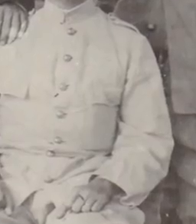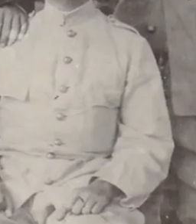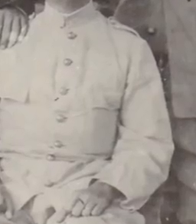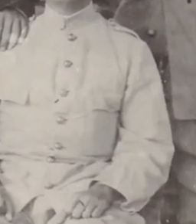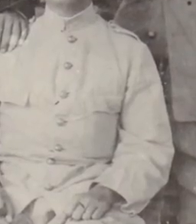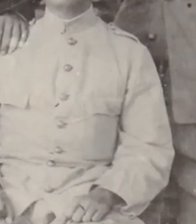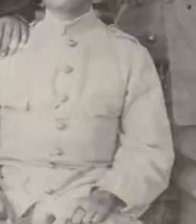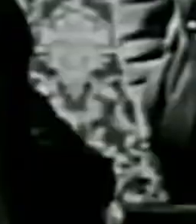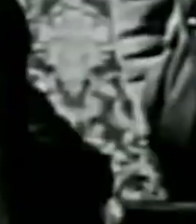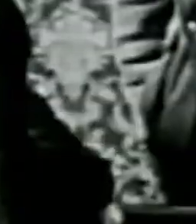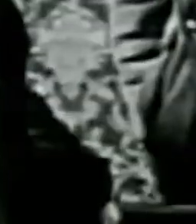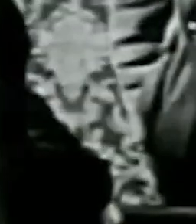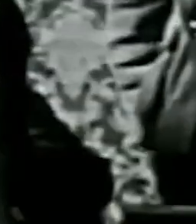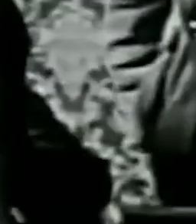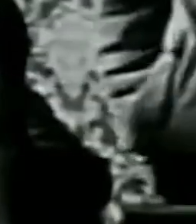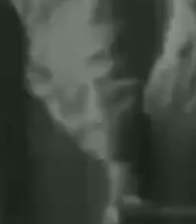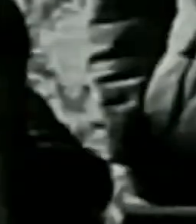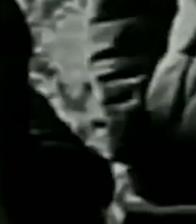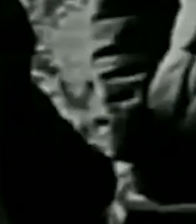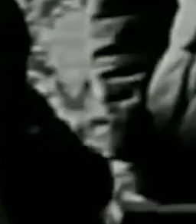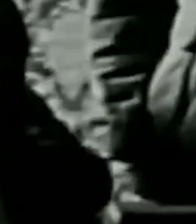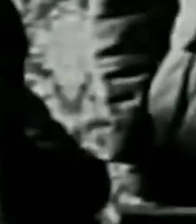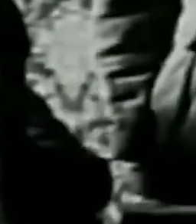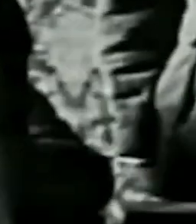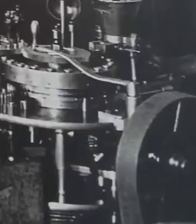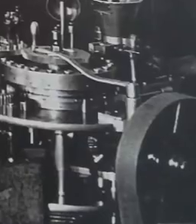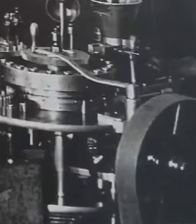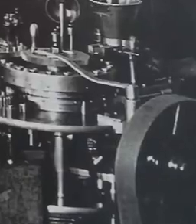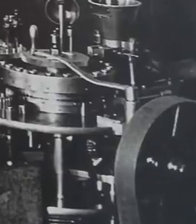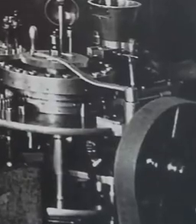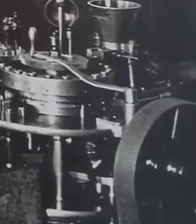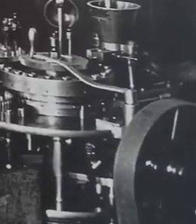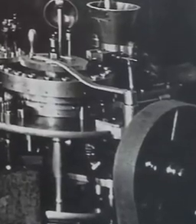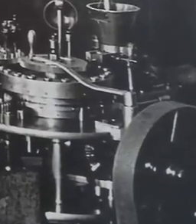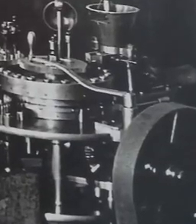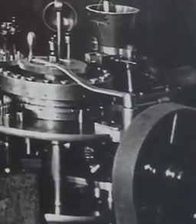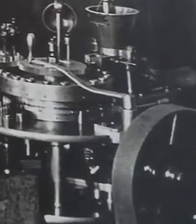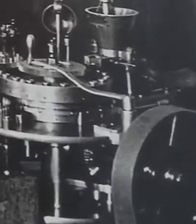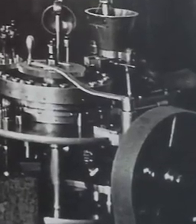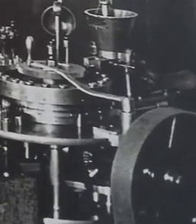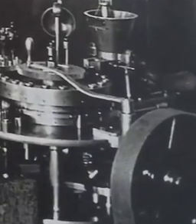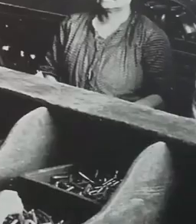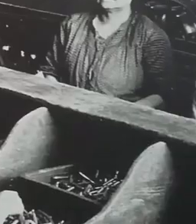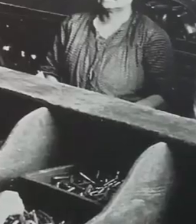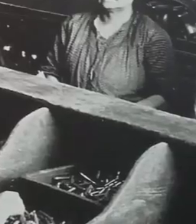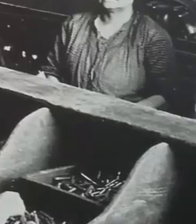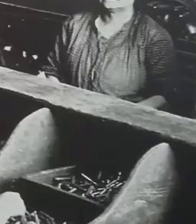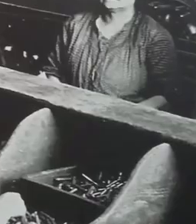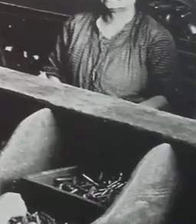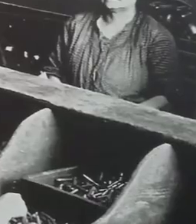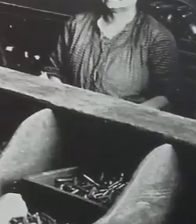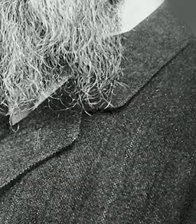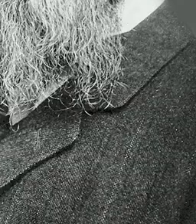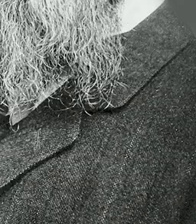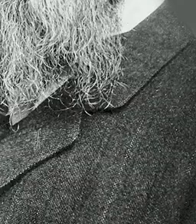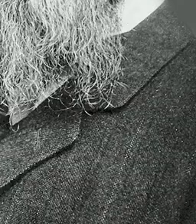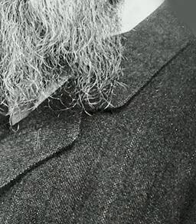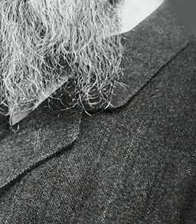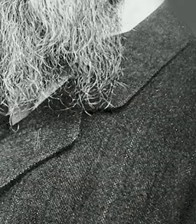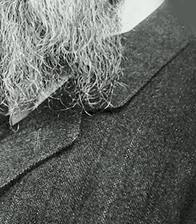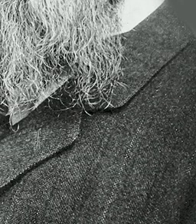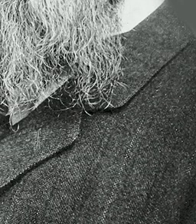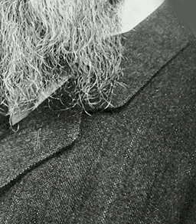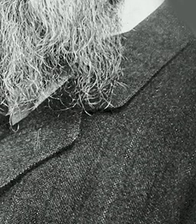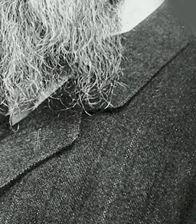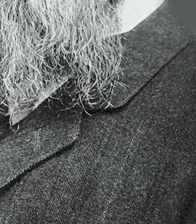la necesidad de que nuestro país produjera su propio armamento y municiones. Es por ello que en su ideario para encauzar al país mencionó Hay que